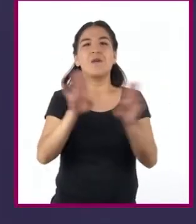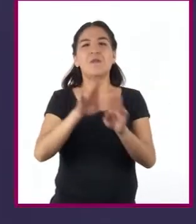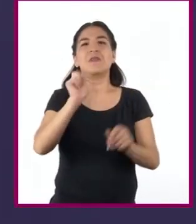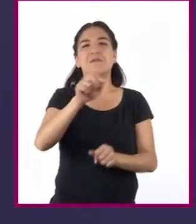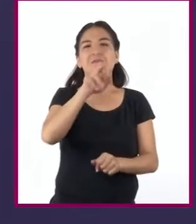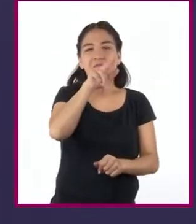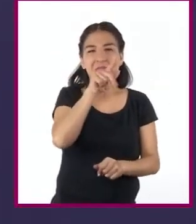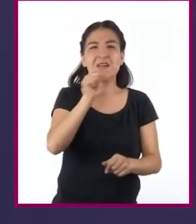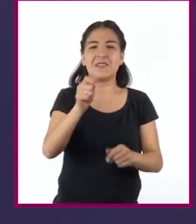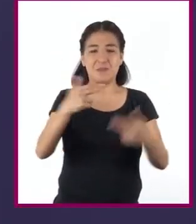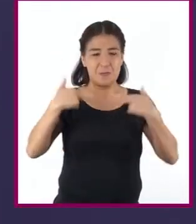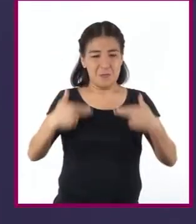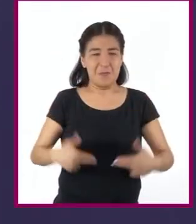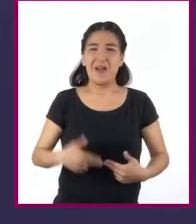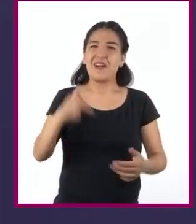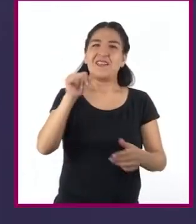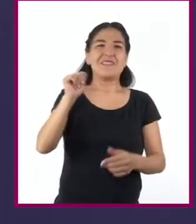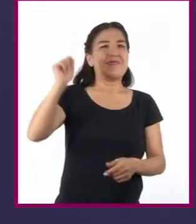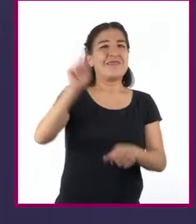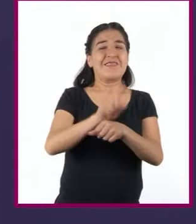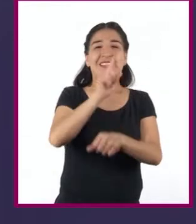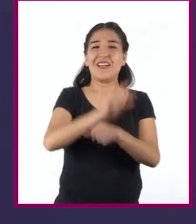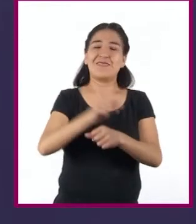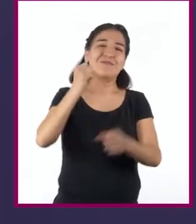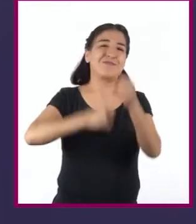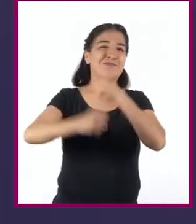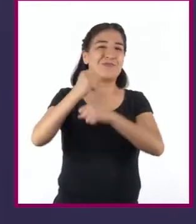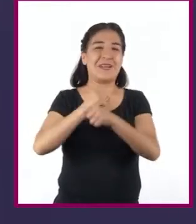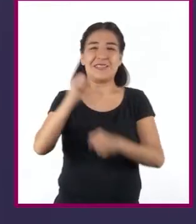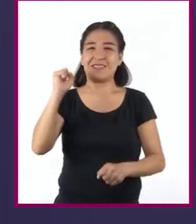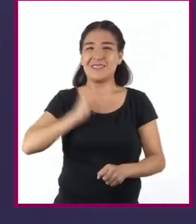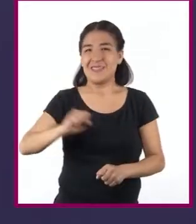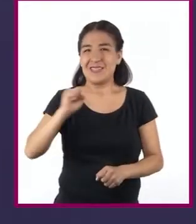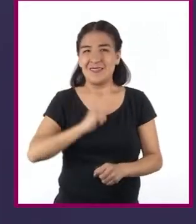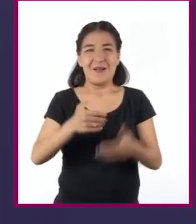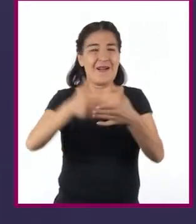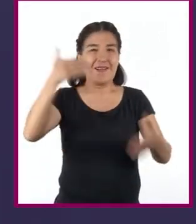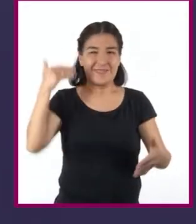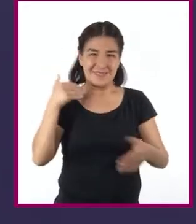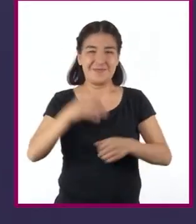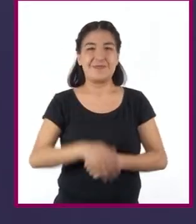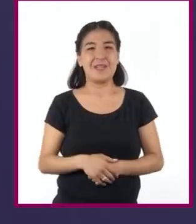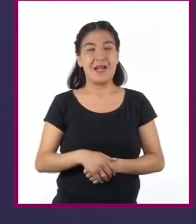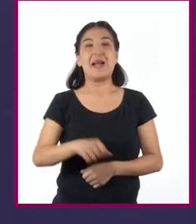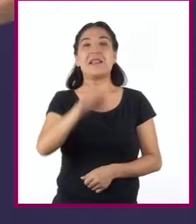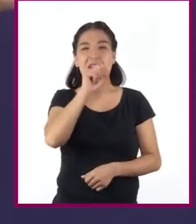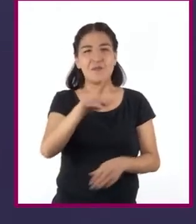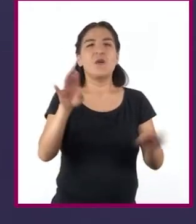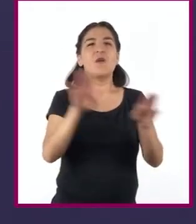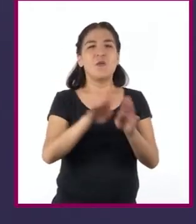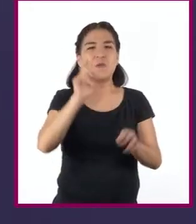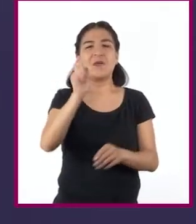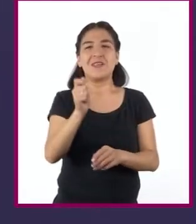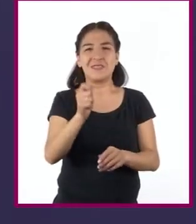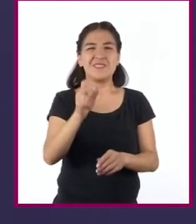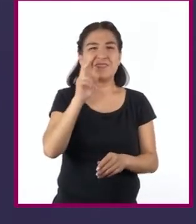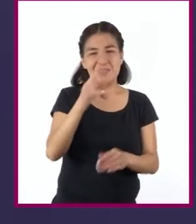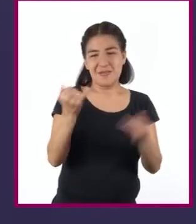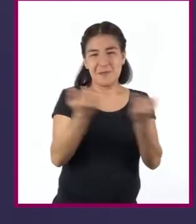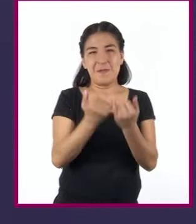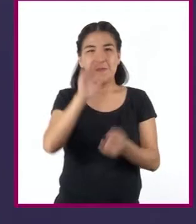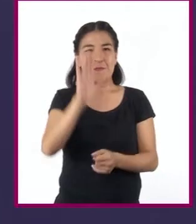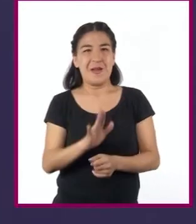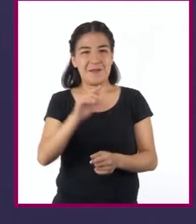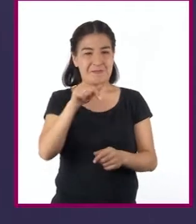preocupación de la humanidad desde hace muchos siglos. Además, podemos observar cómo se vinculan las